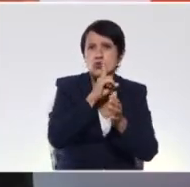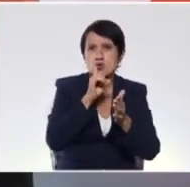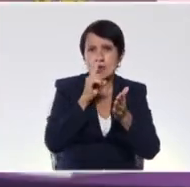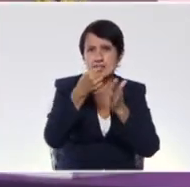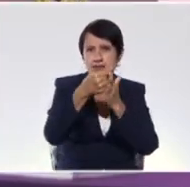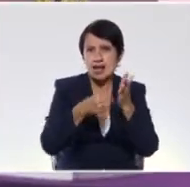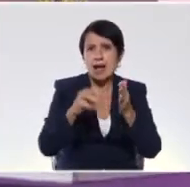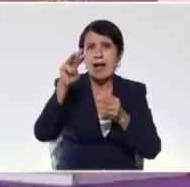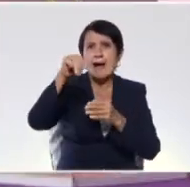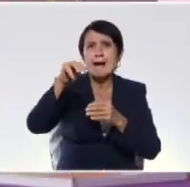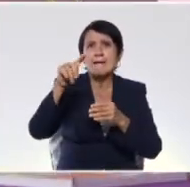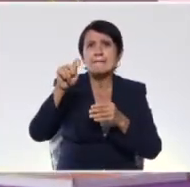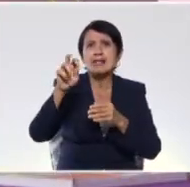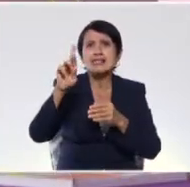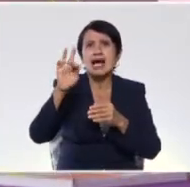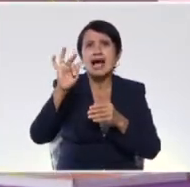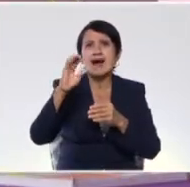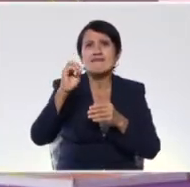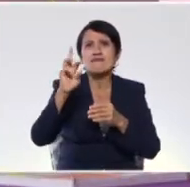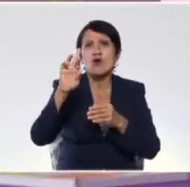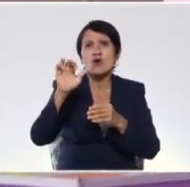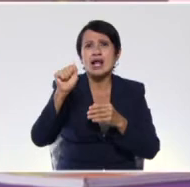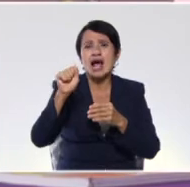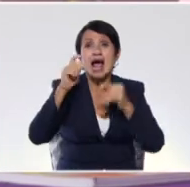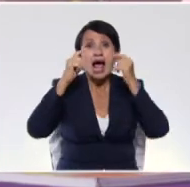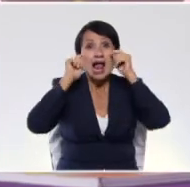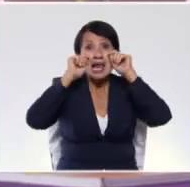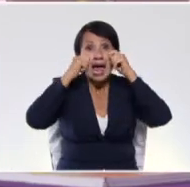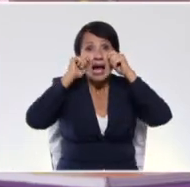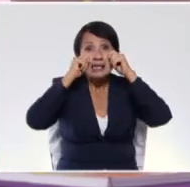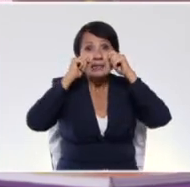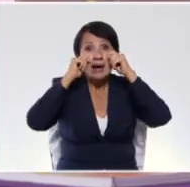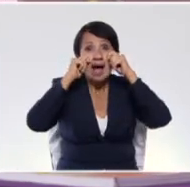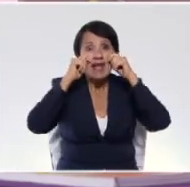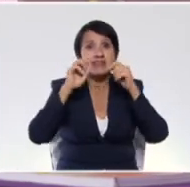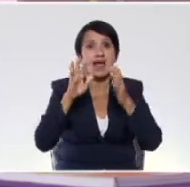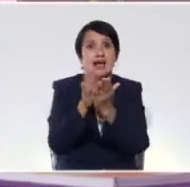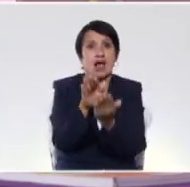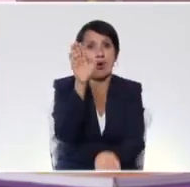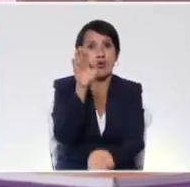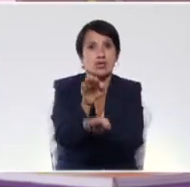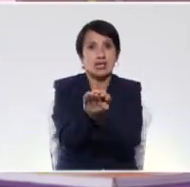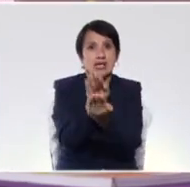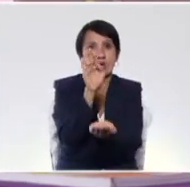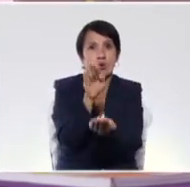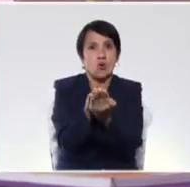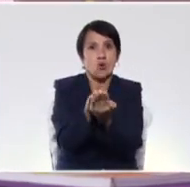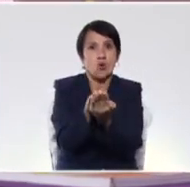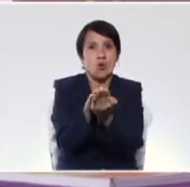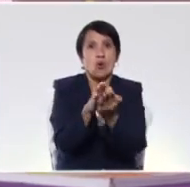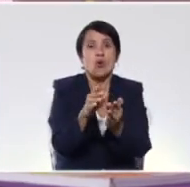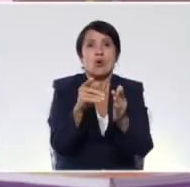en esa metáfora, lágrimas de cocodrilo. Porque eso nos da a nosotros un paso para el siguiente